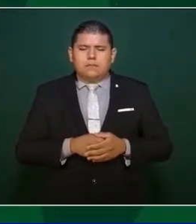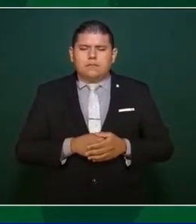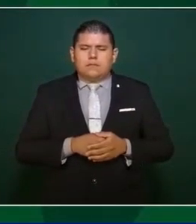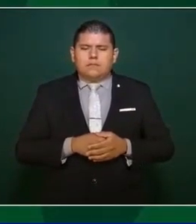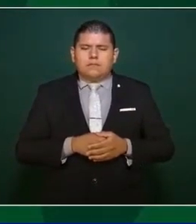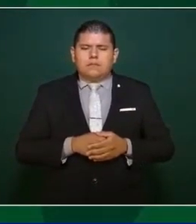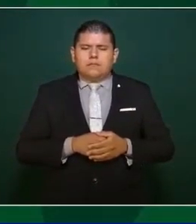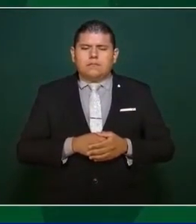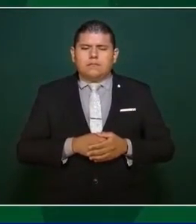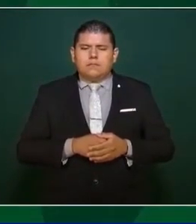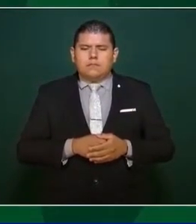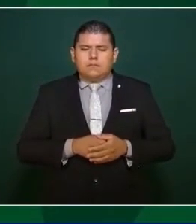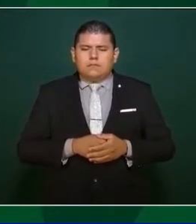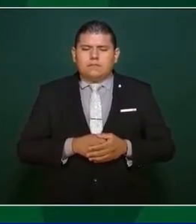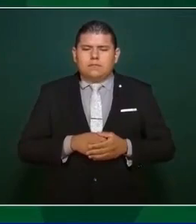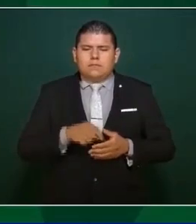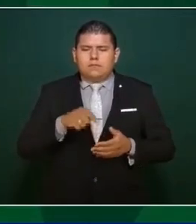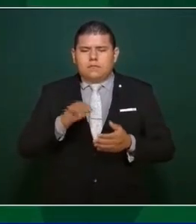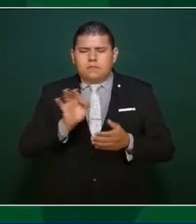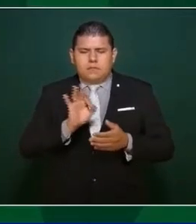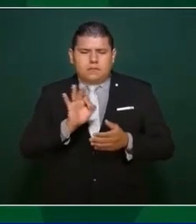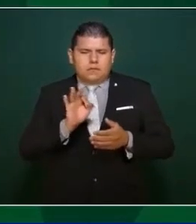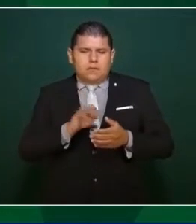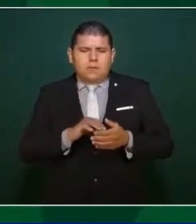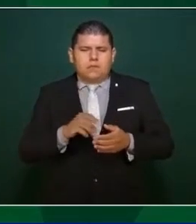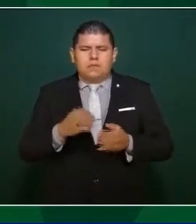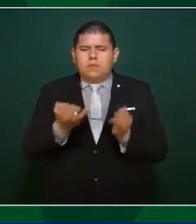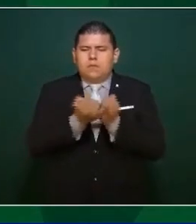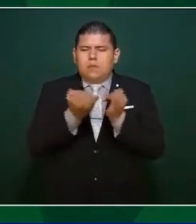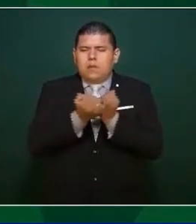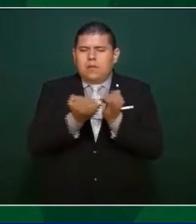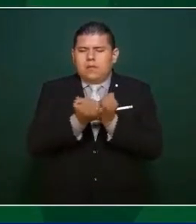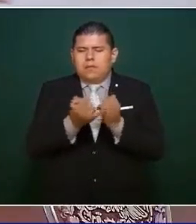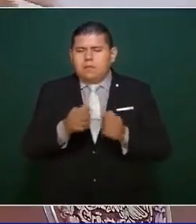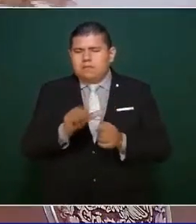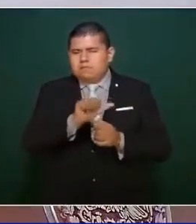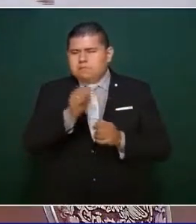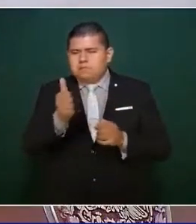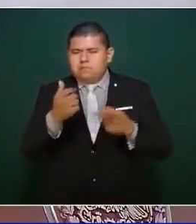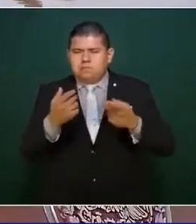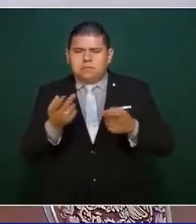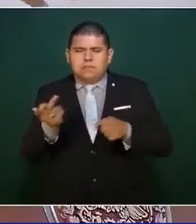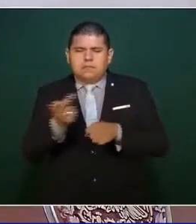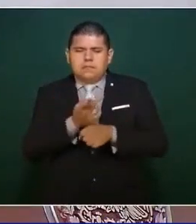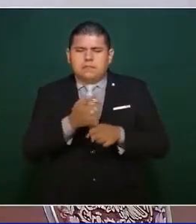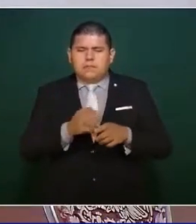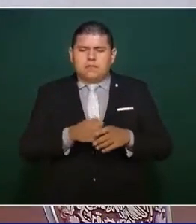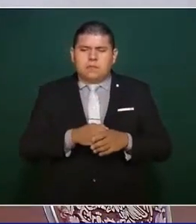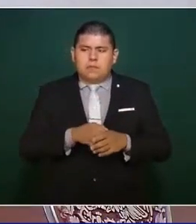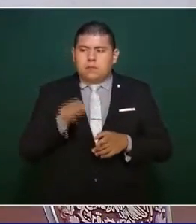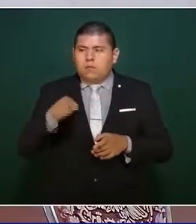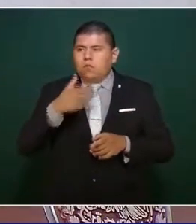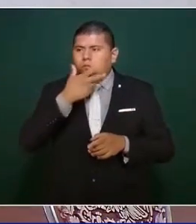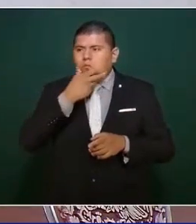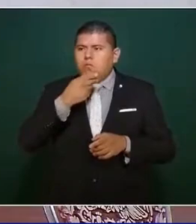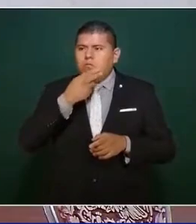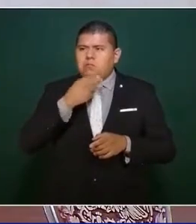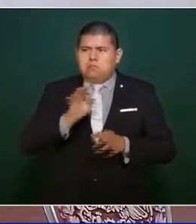ya no se escribe ahí, pero… Y otros, un buen periodista,